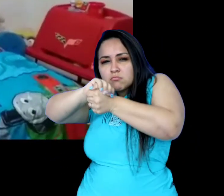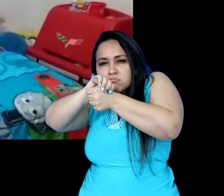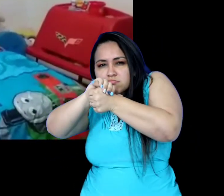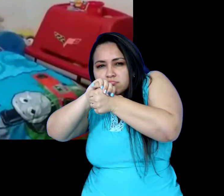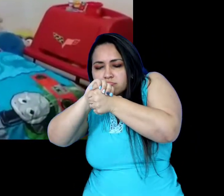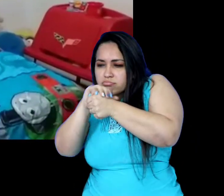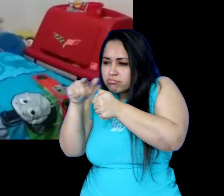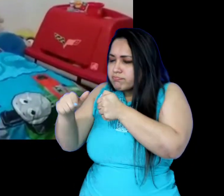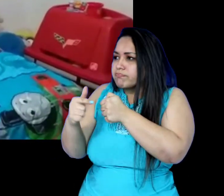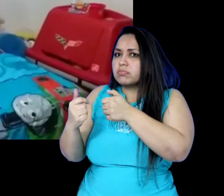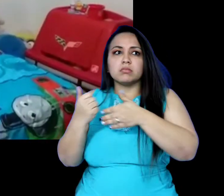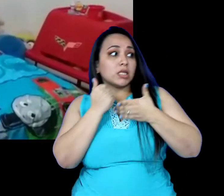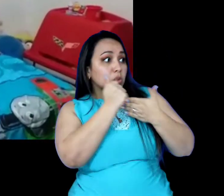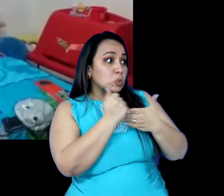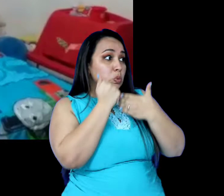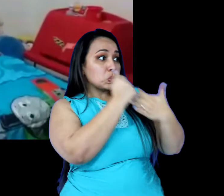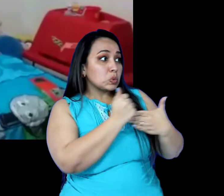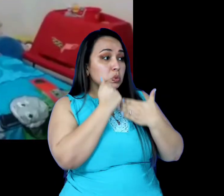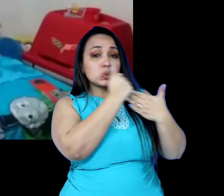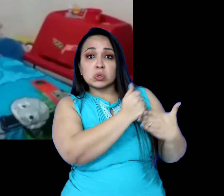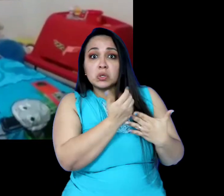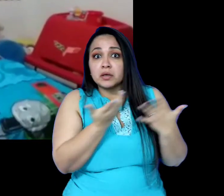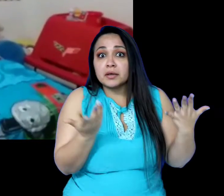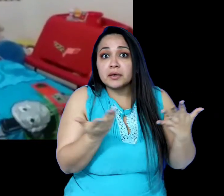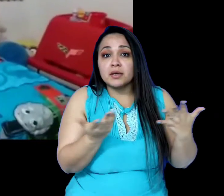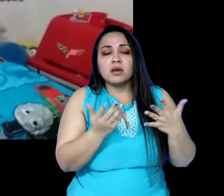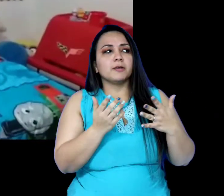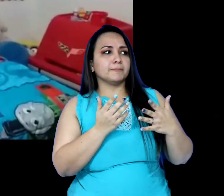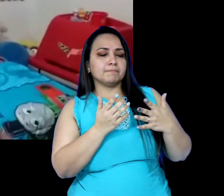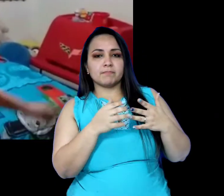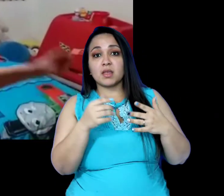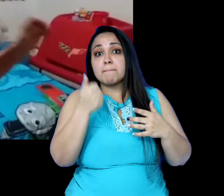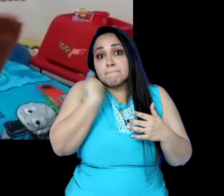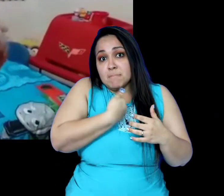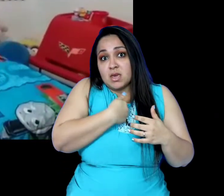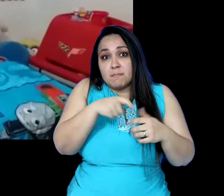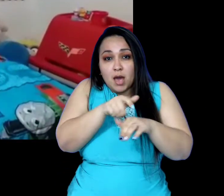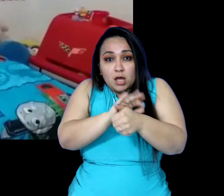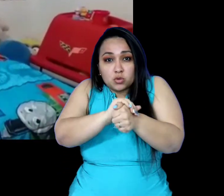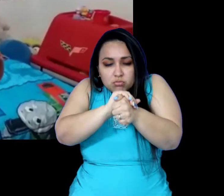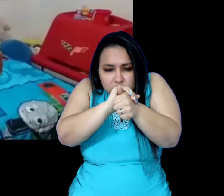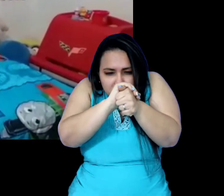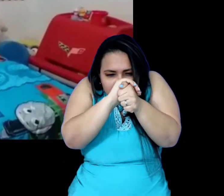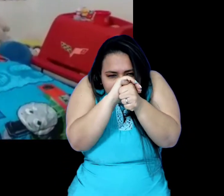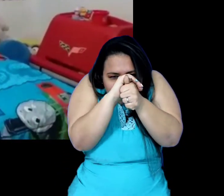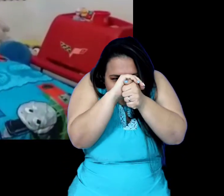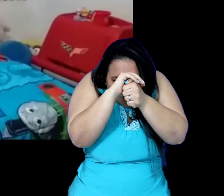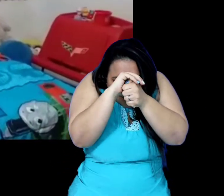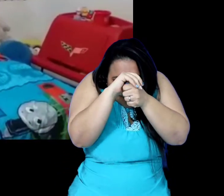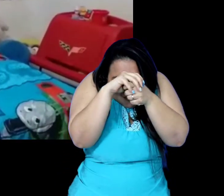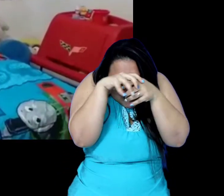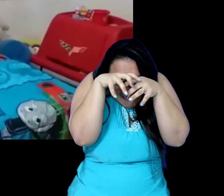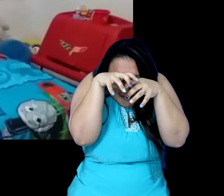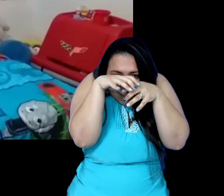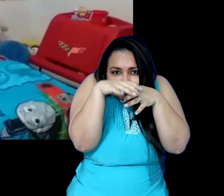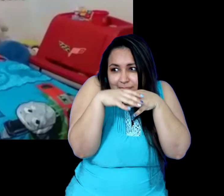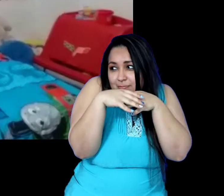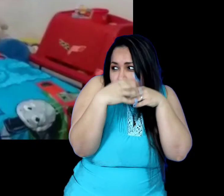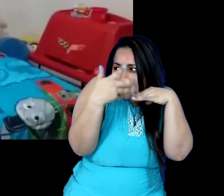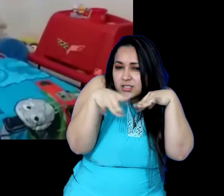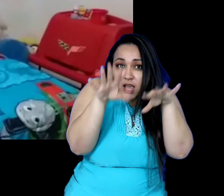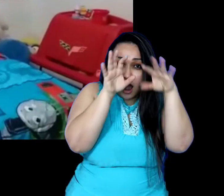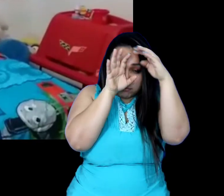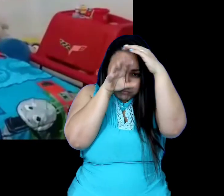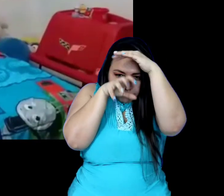ayudarla. La tía tortuga lentamente se fue metiendo dentro de su concha. Ya cuando había metido su cabeza